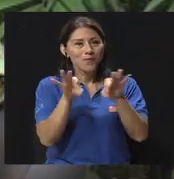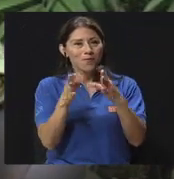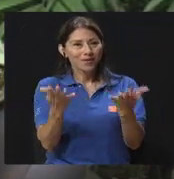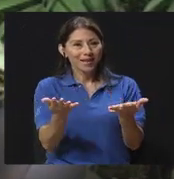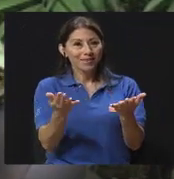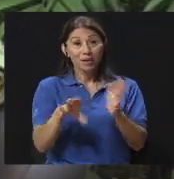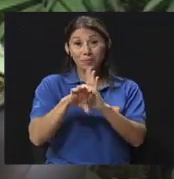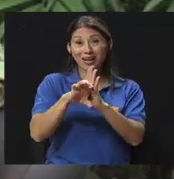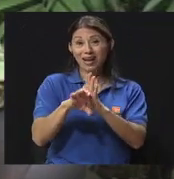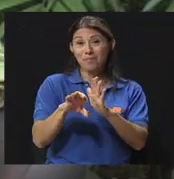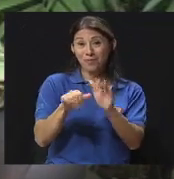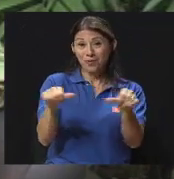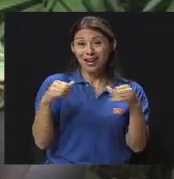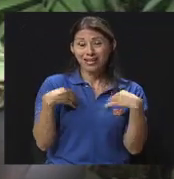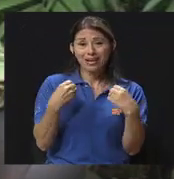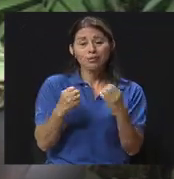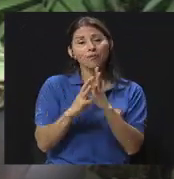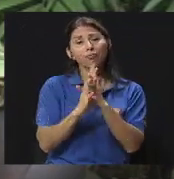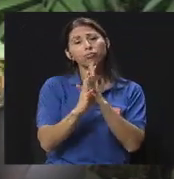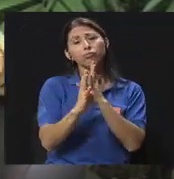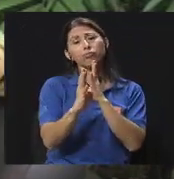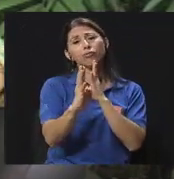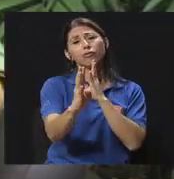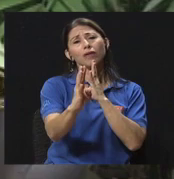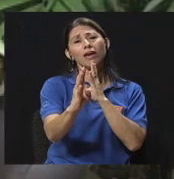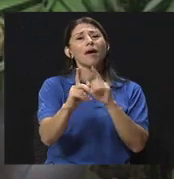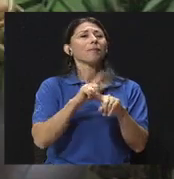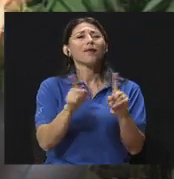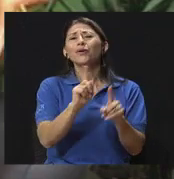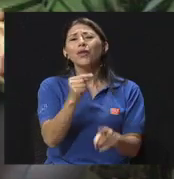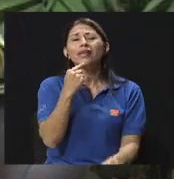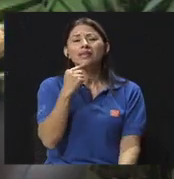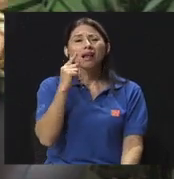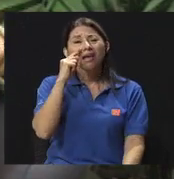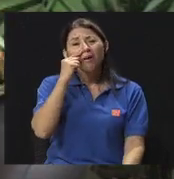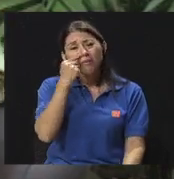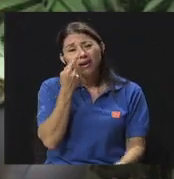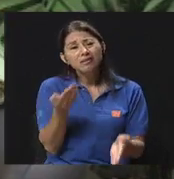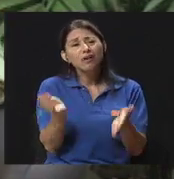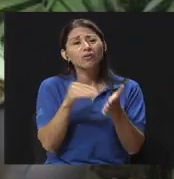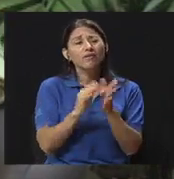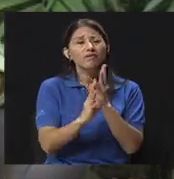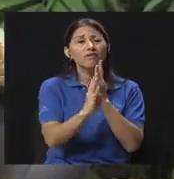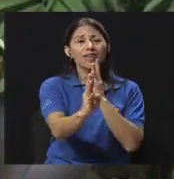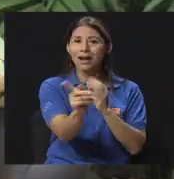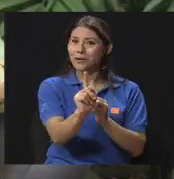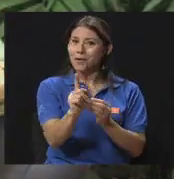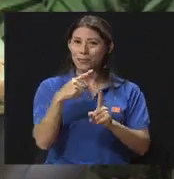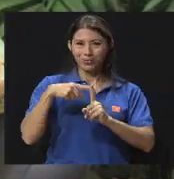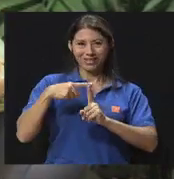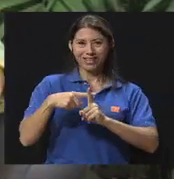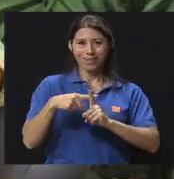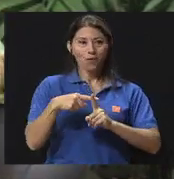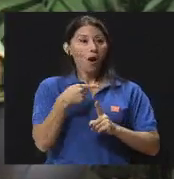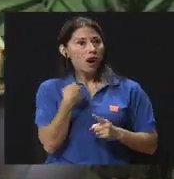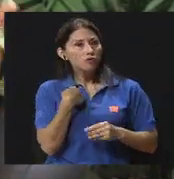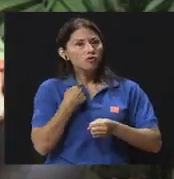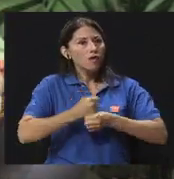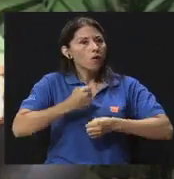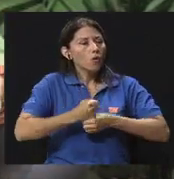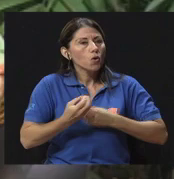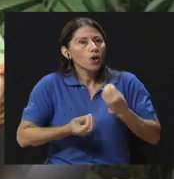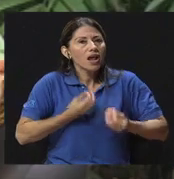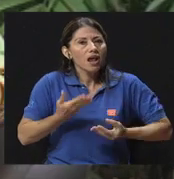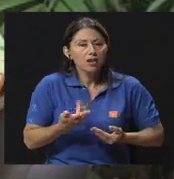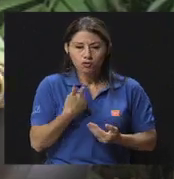largas filas, pero entonces tomarlo de manera positiva, no es que pereza otra vez todo el mundo en la fila, sino es cuál es mi labor en esto, qué es lo que yo